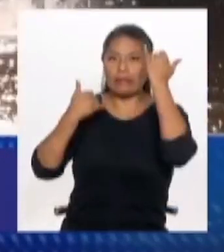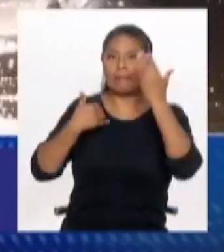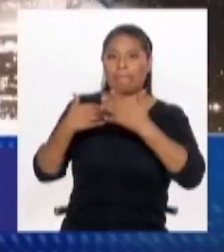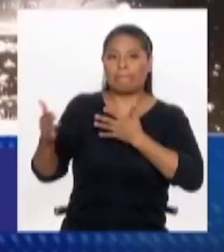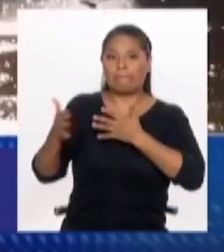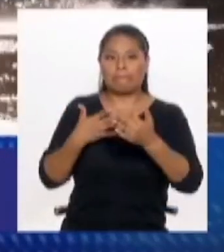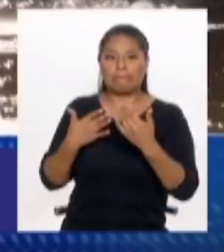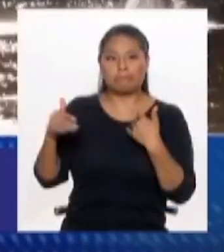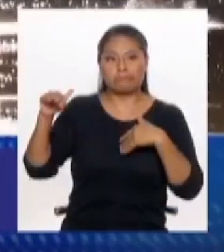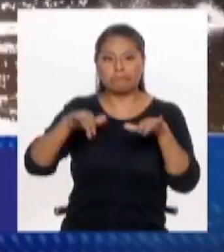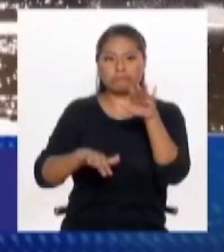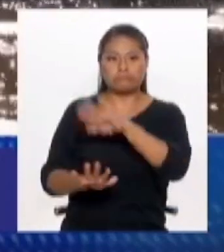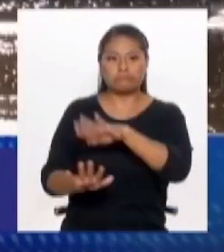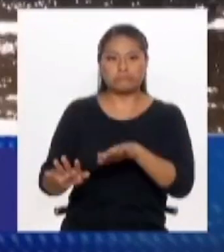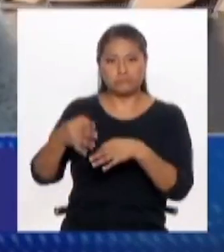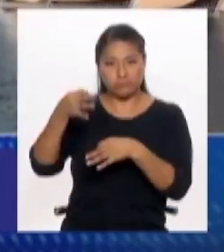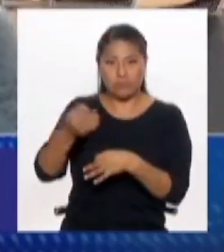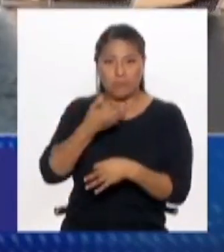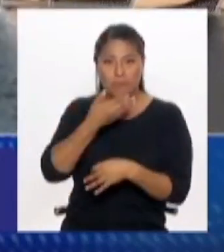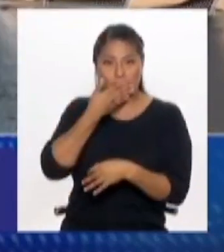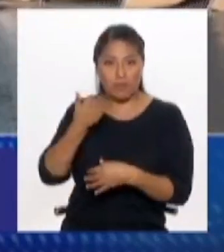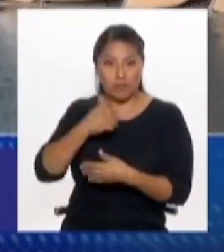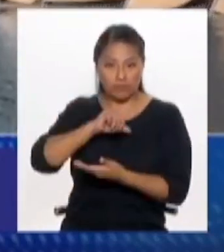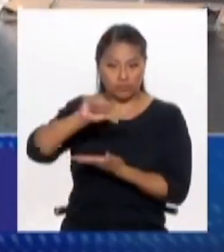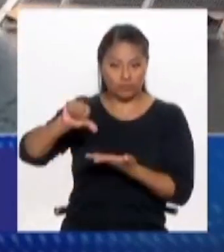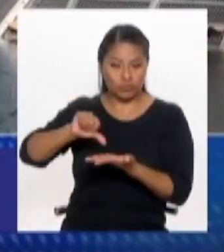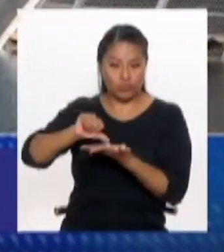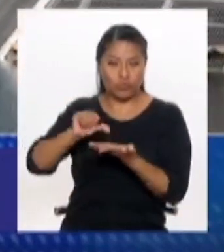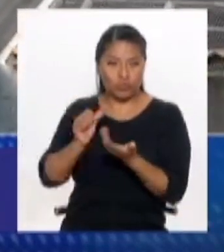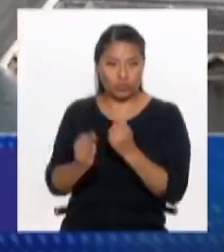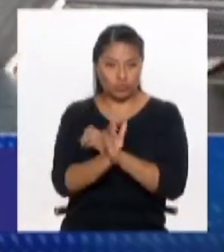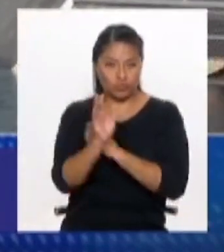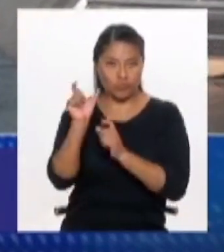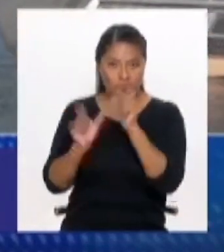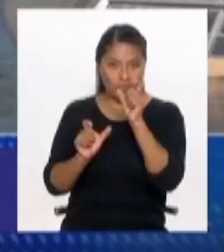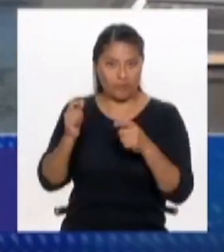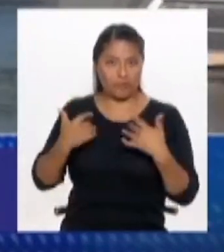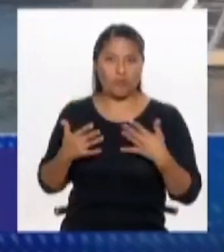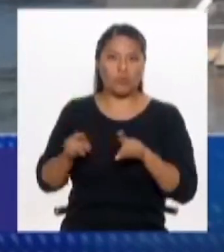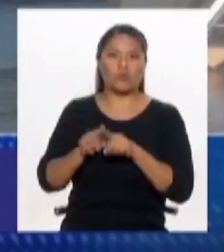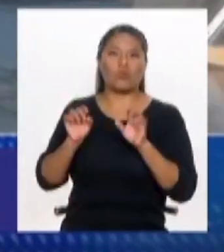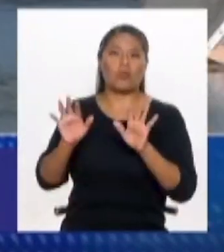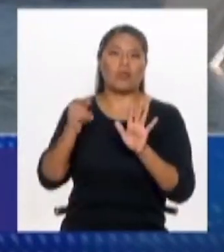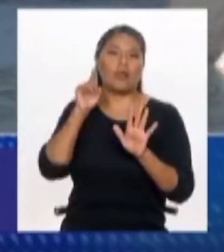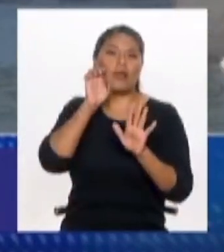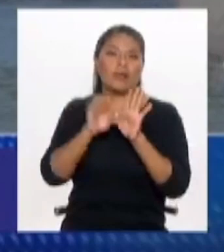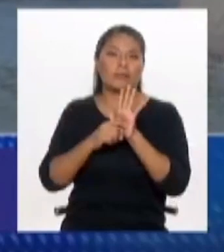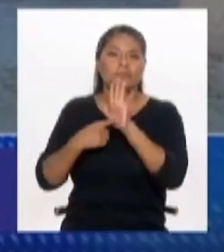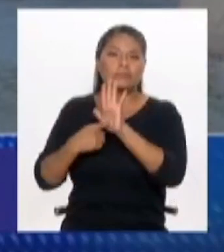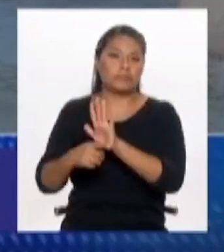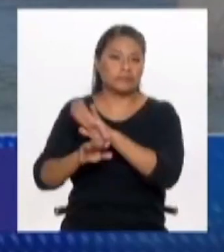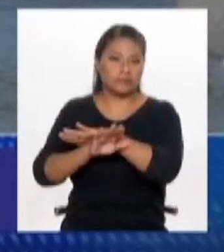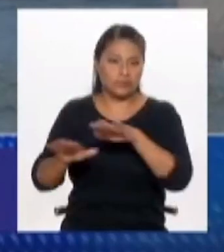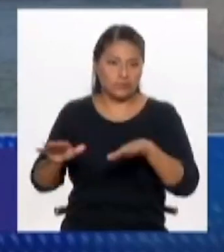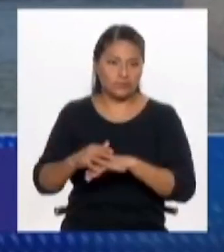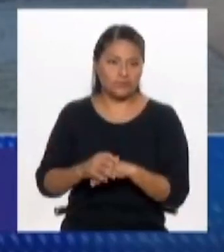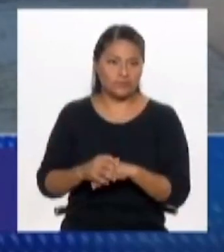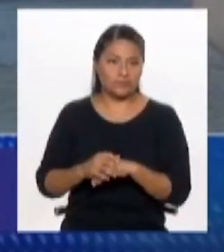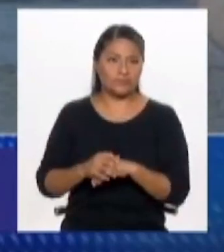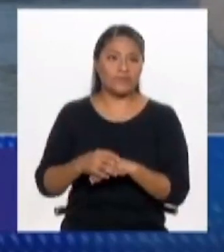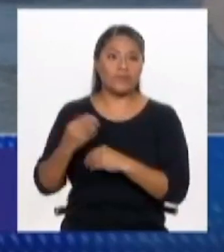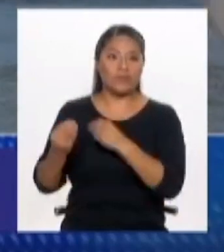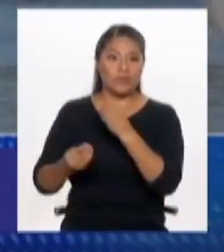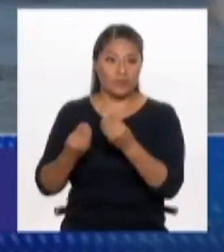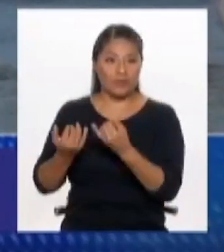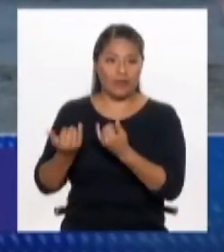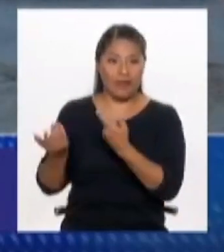no redundan en una mejora de la ciudadanía, salvo, son efectistas nada más. Y entonces se hace eso para